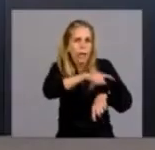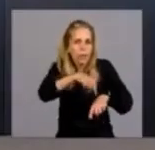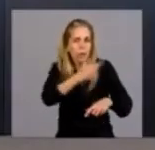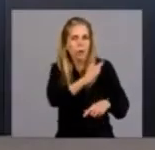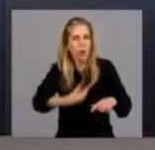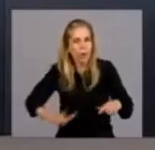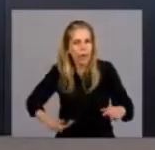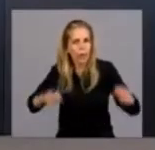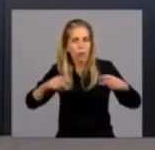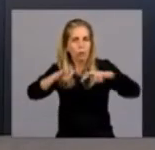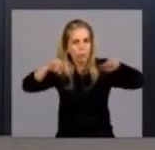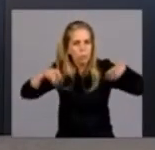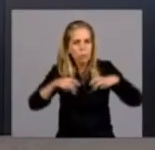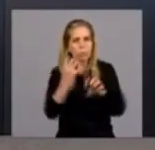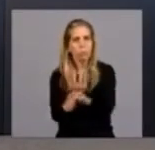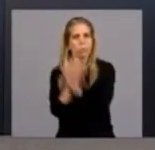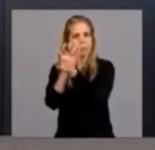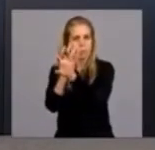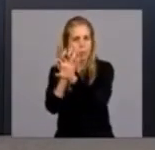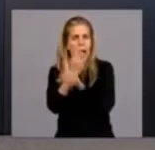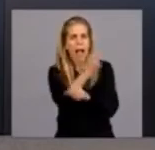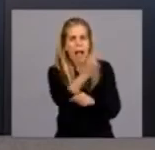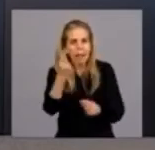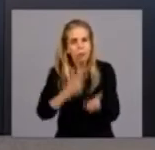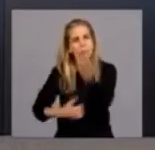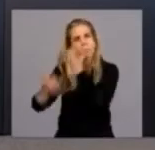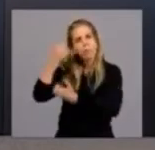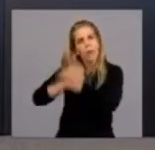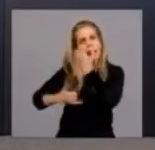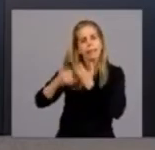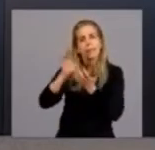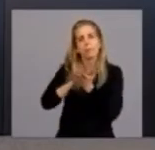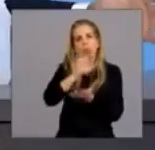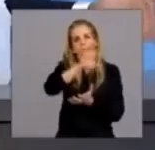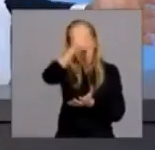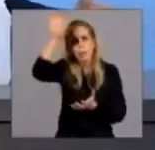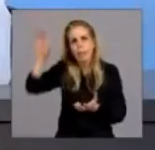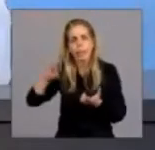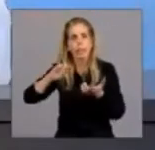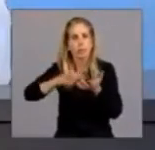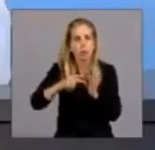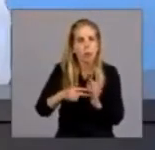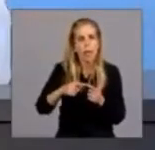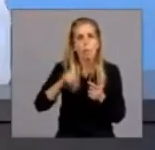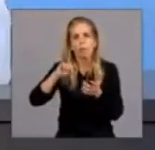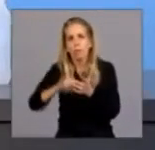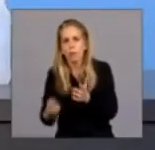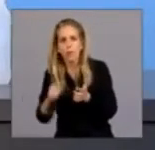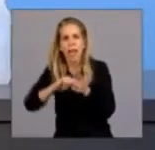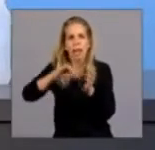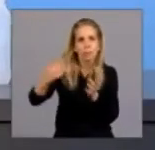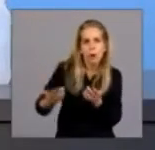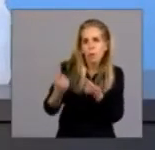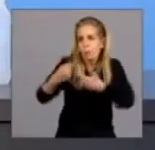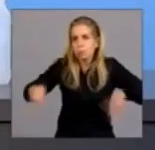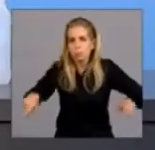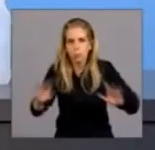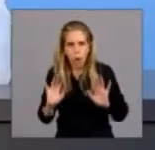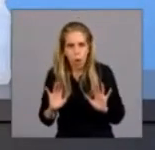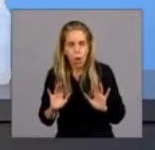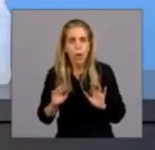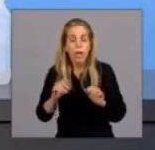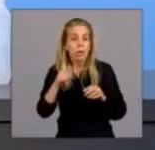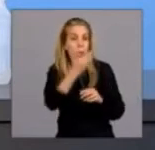gobernadores. Pudimos todos escuchar los problemas del interior del país, de Buenos Aires, de la ciudad. Todos